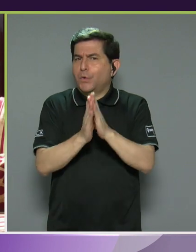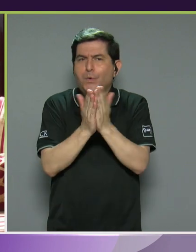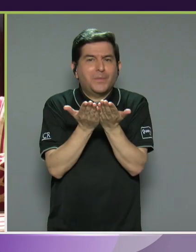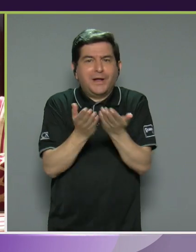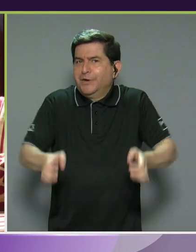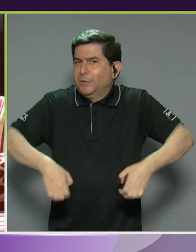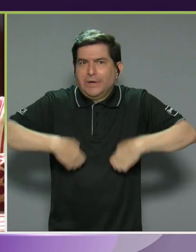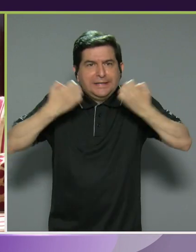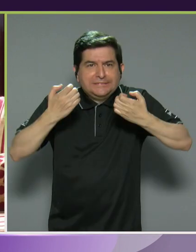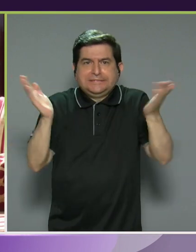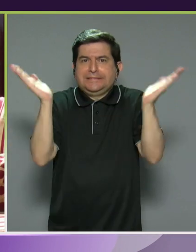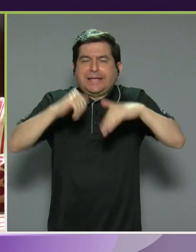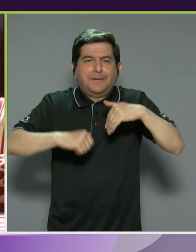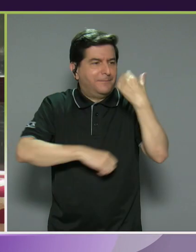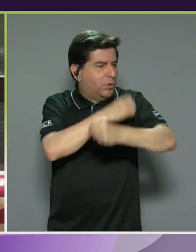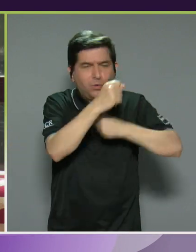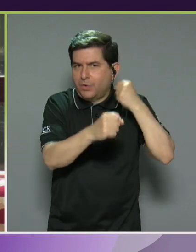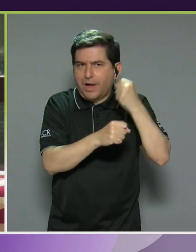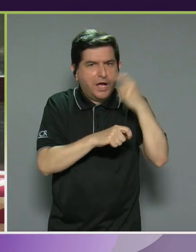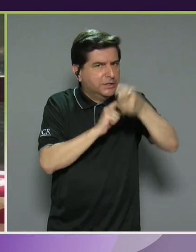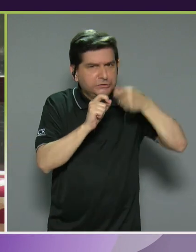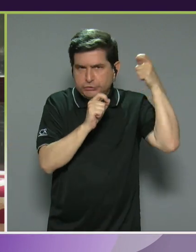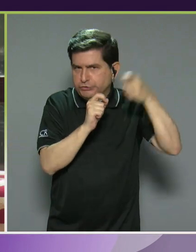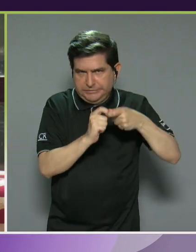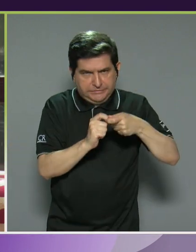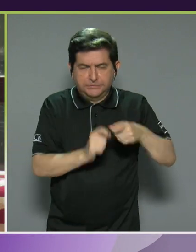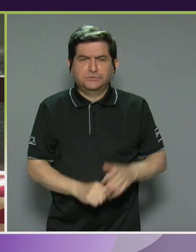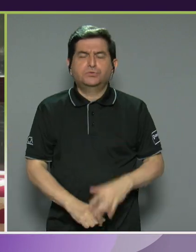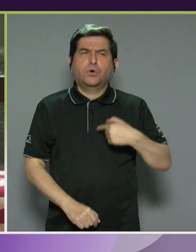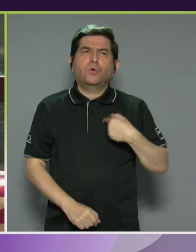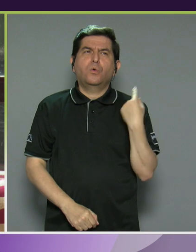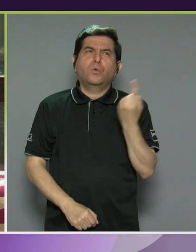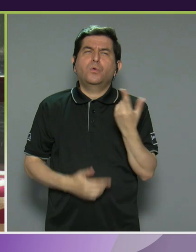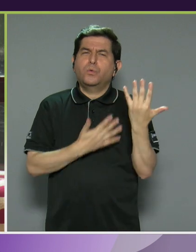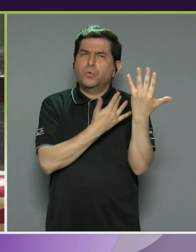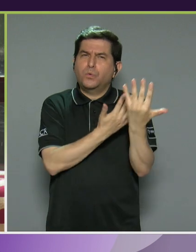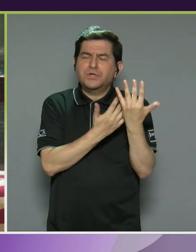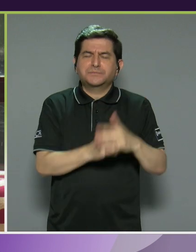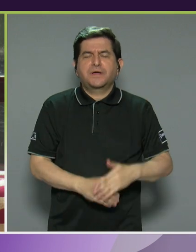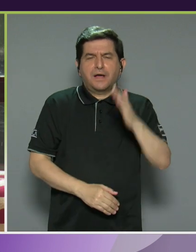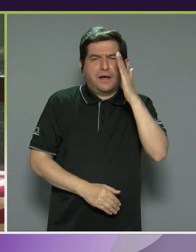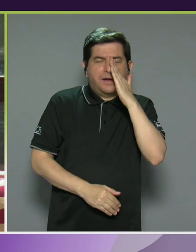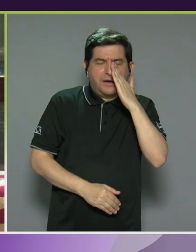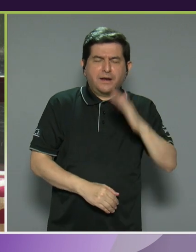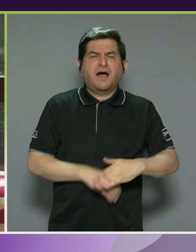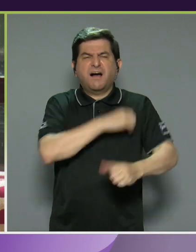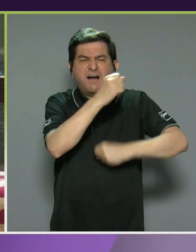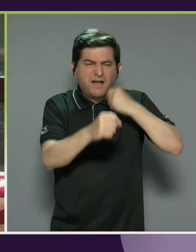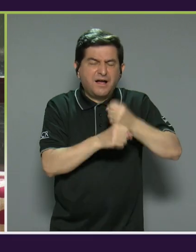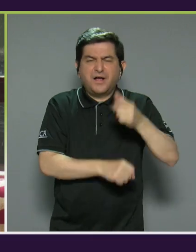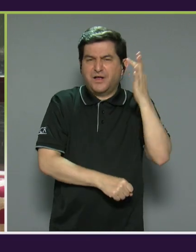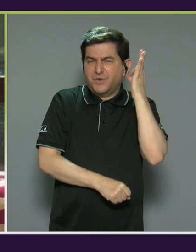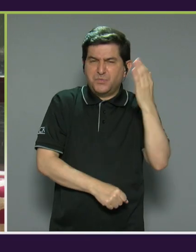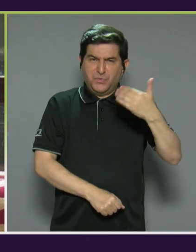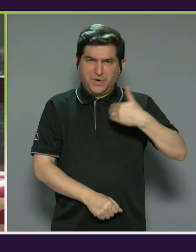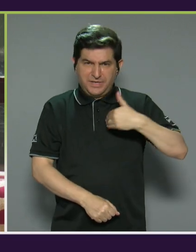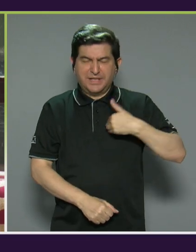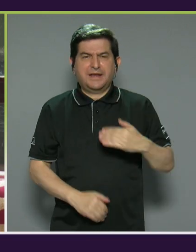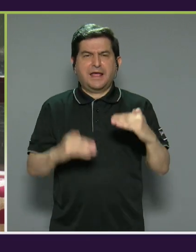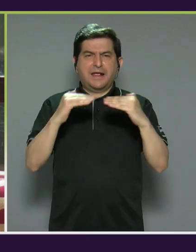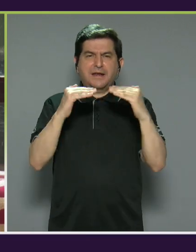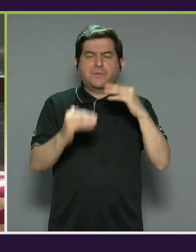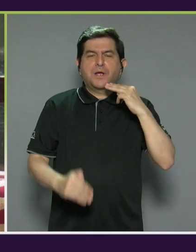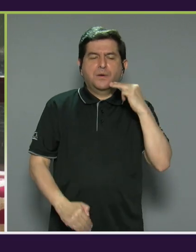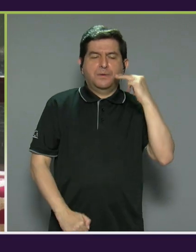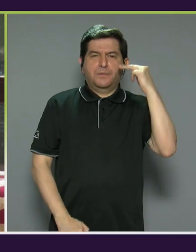ello, tampoco hay edades. Por supuesto que uno siempre espera que la maternidad llegue a una edad donde las mujeres tenemos un nivel de